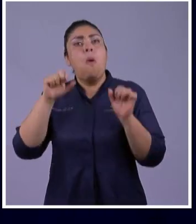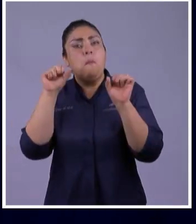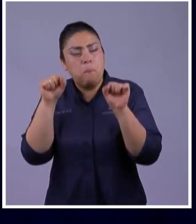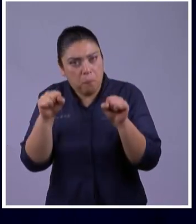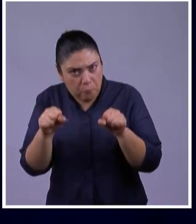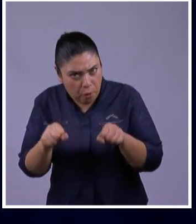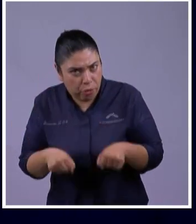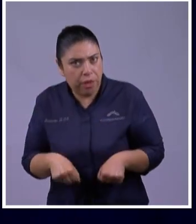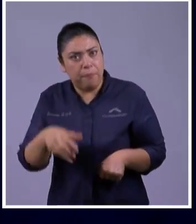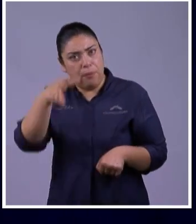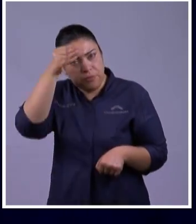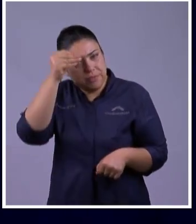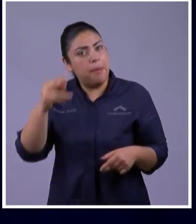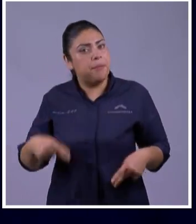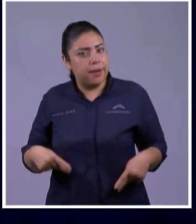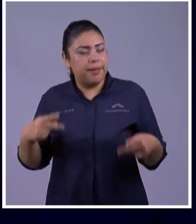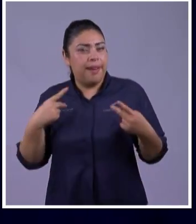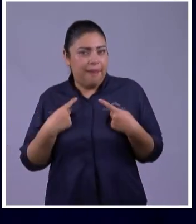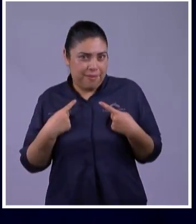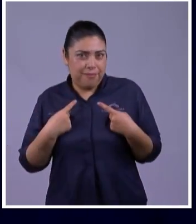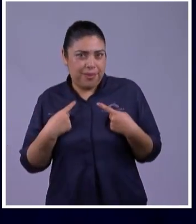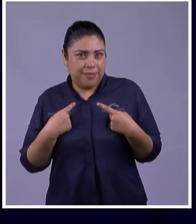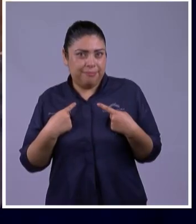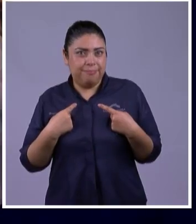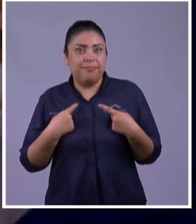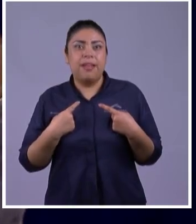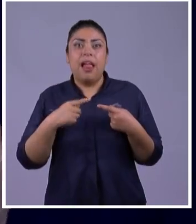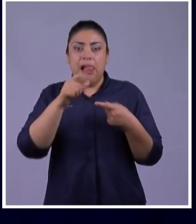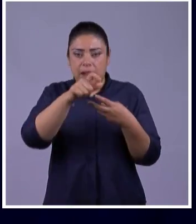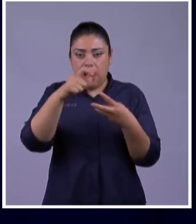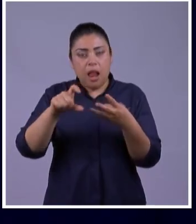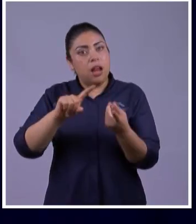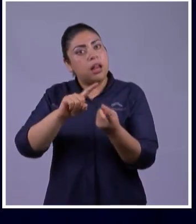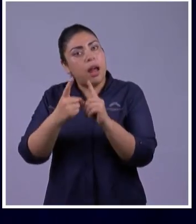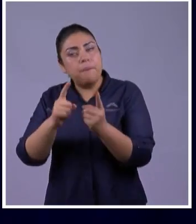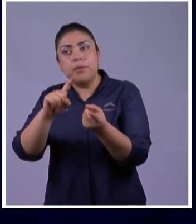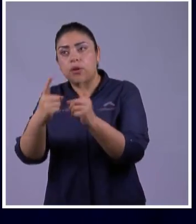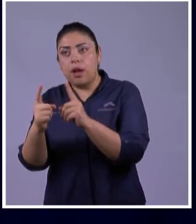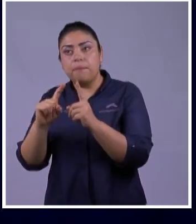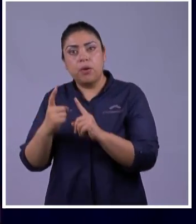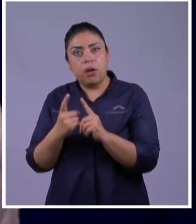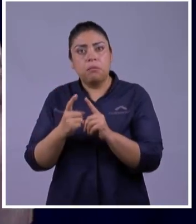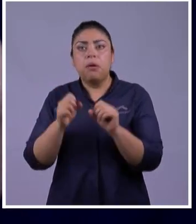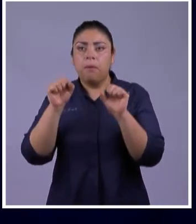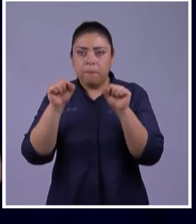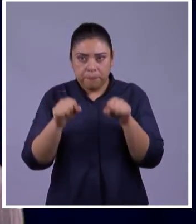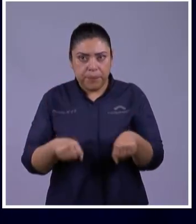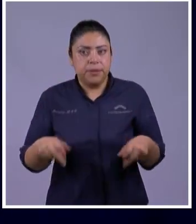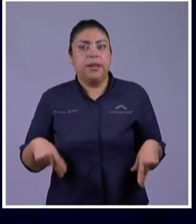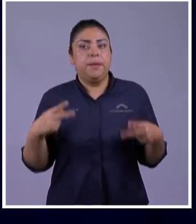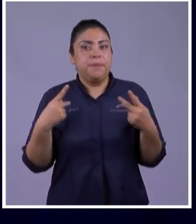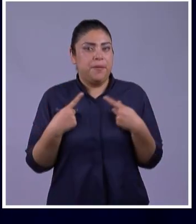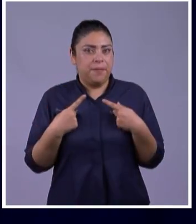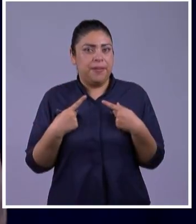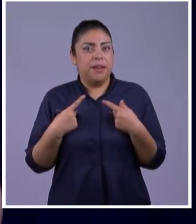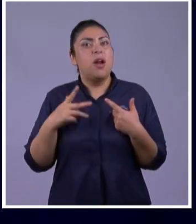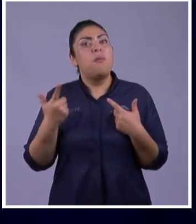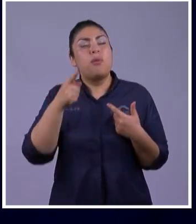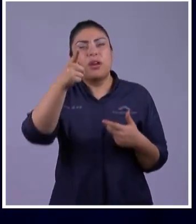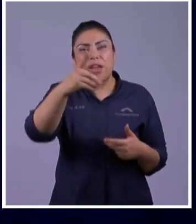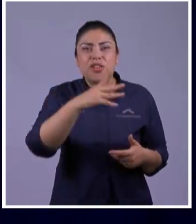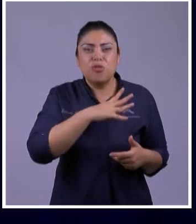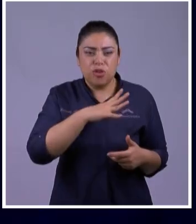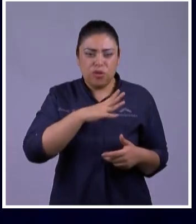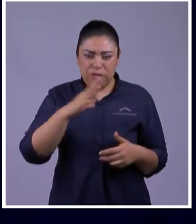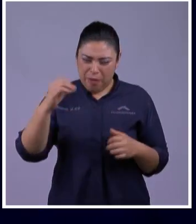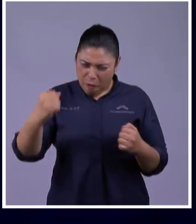para ir a un nuevo normal tenemos que comprender que dentro de nosotros ya existe la fuerza para lograrlo y esto está